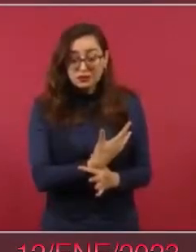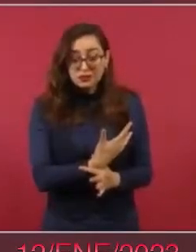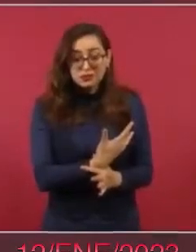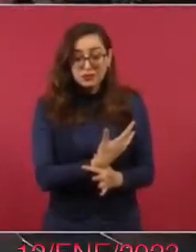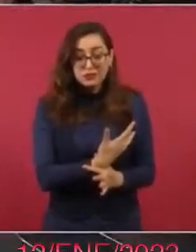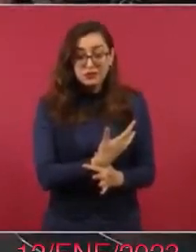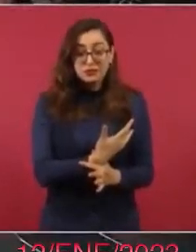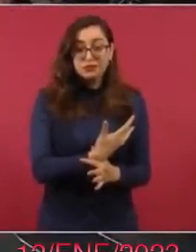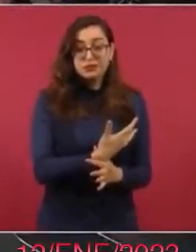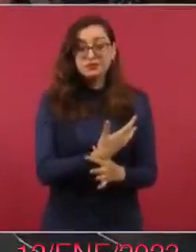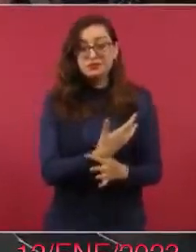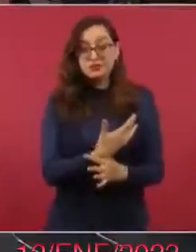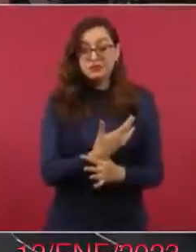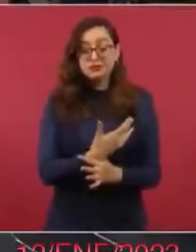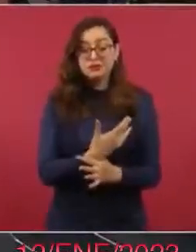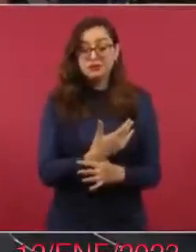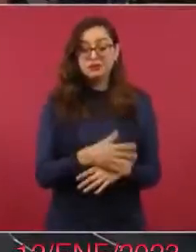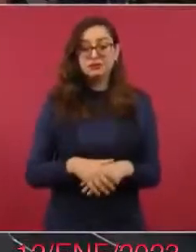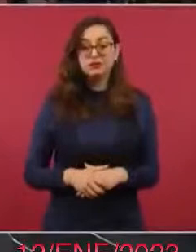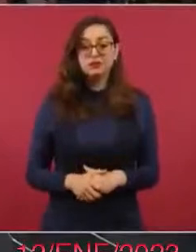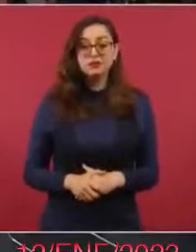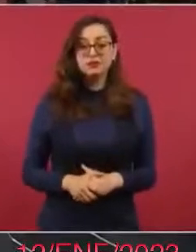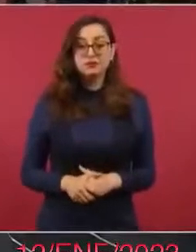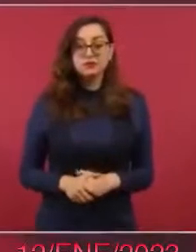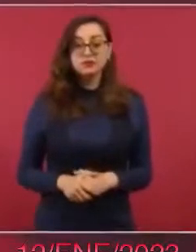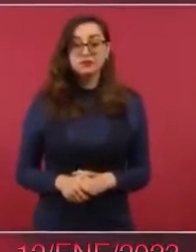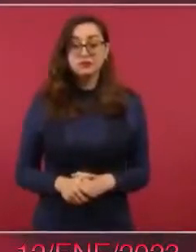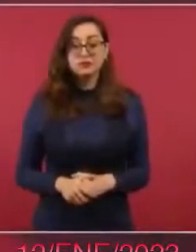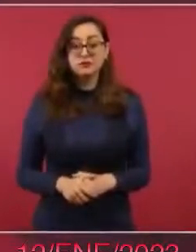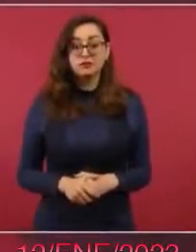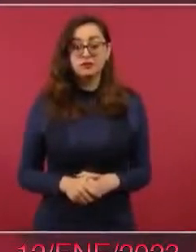hablando en plata